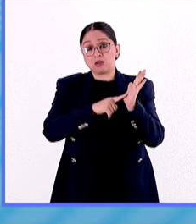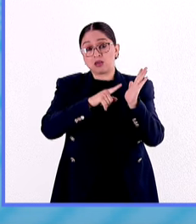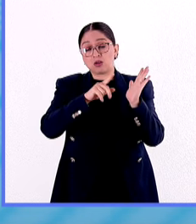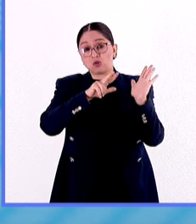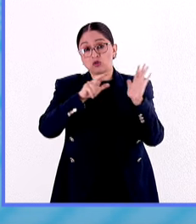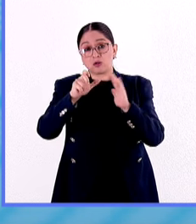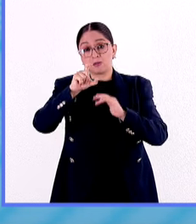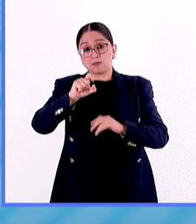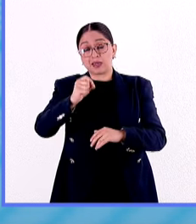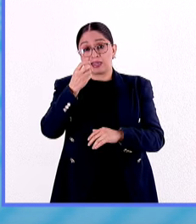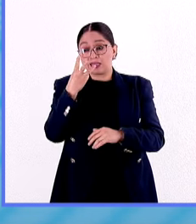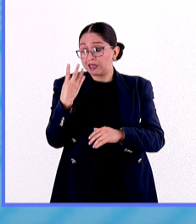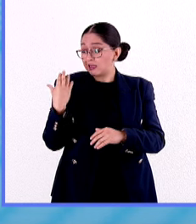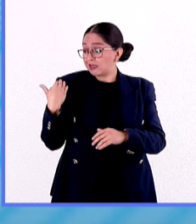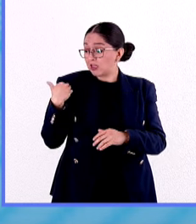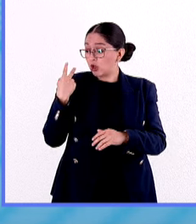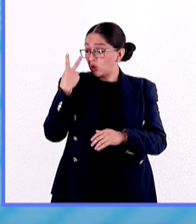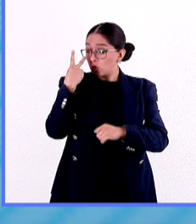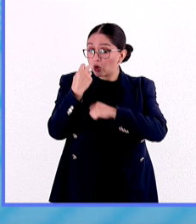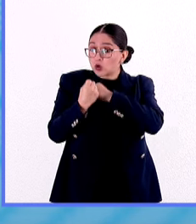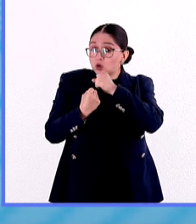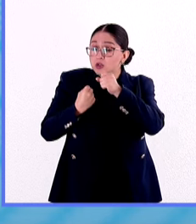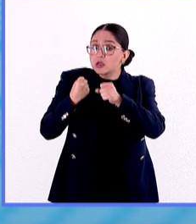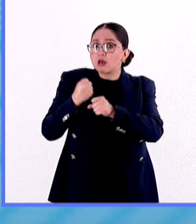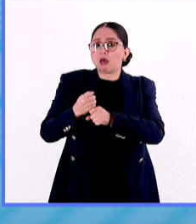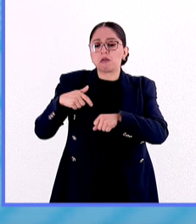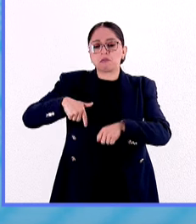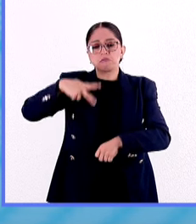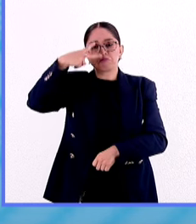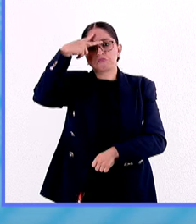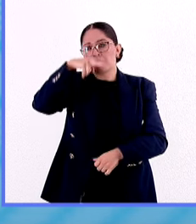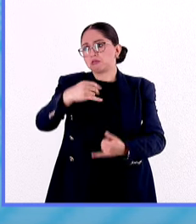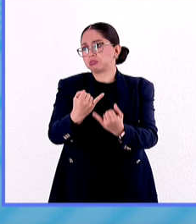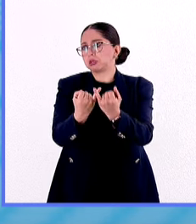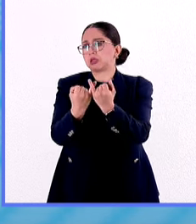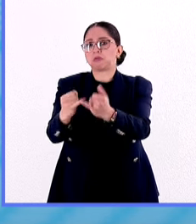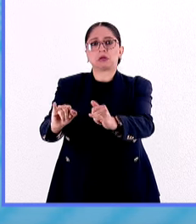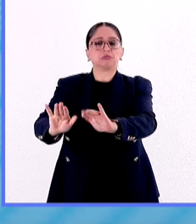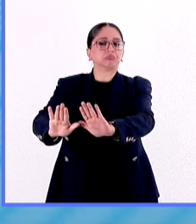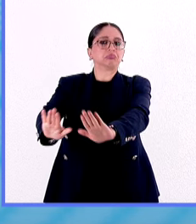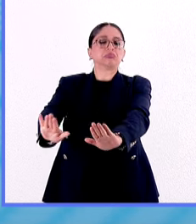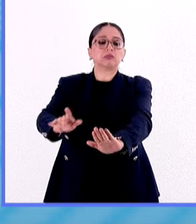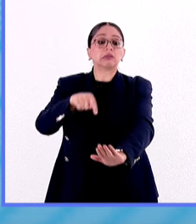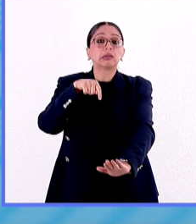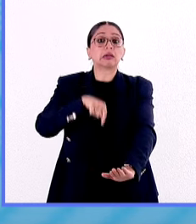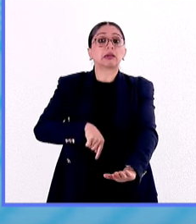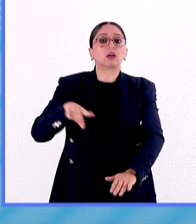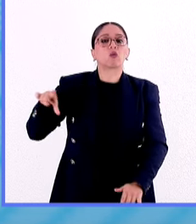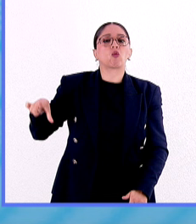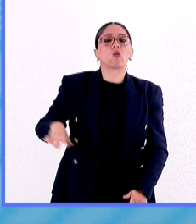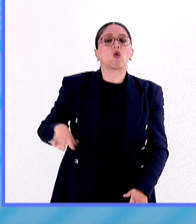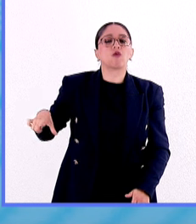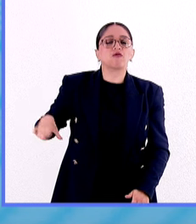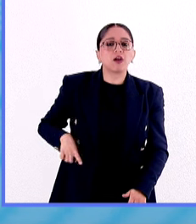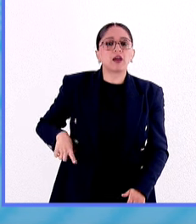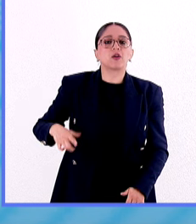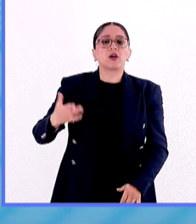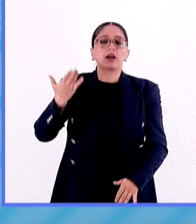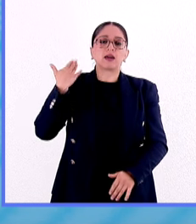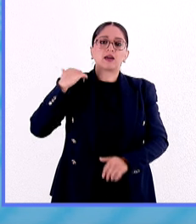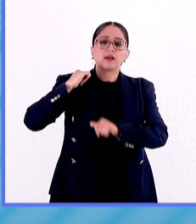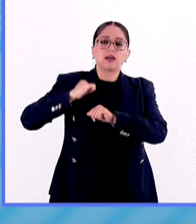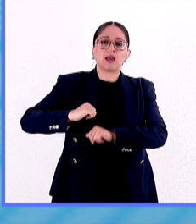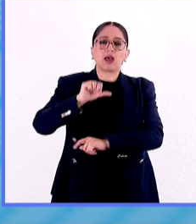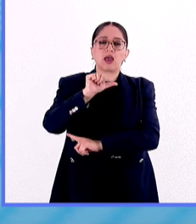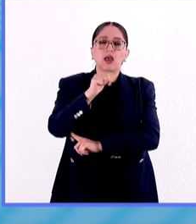apenas dos años en que se había declarado una nación independiente y que había tenido un ejercicio de gobierno con Agustín de